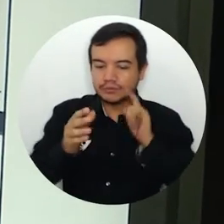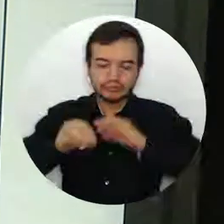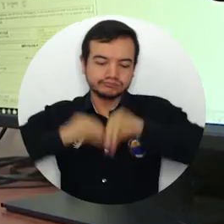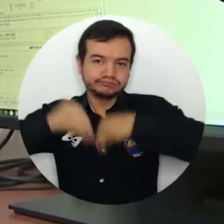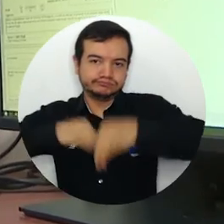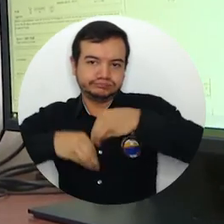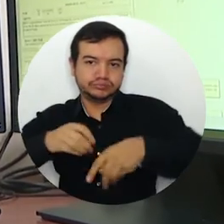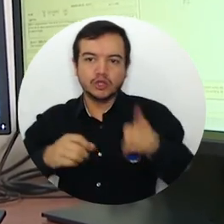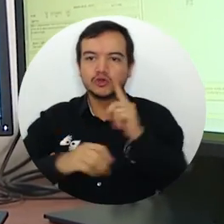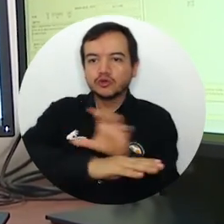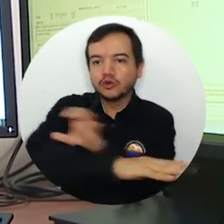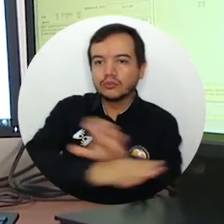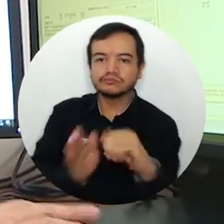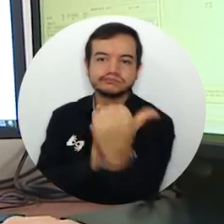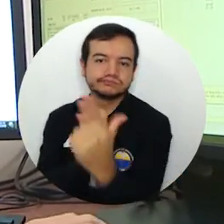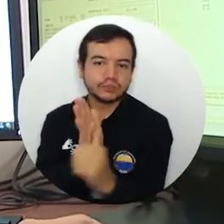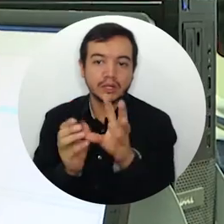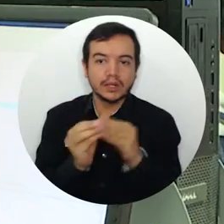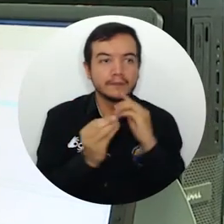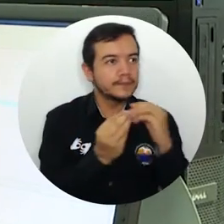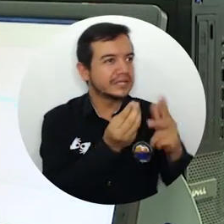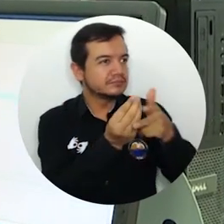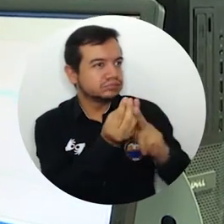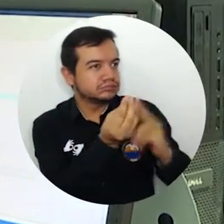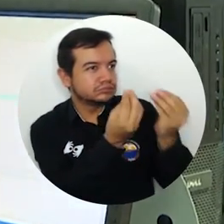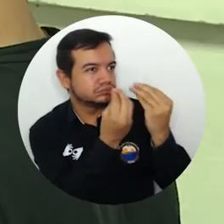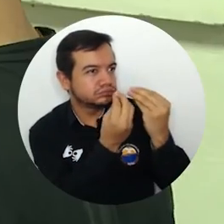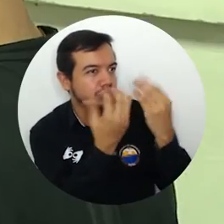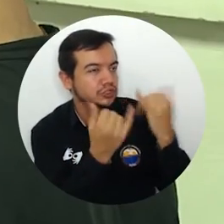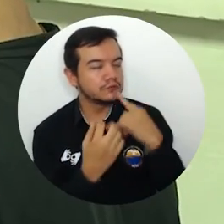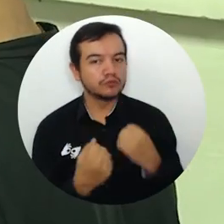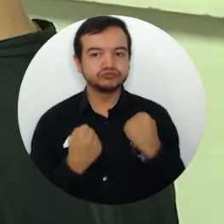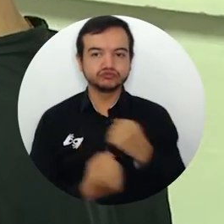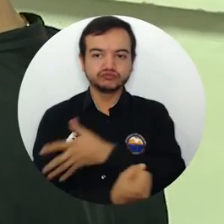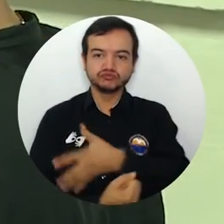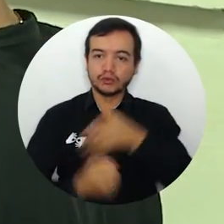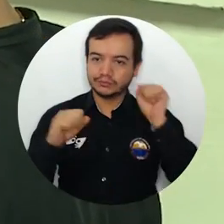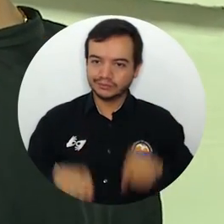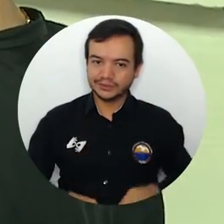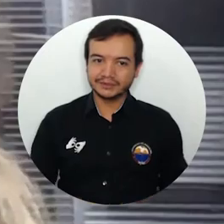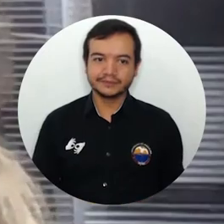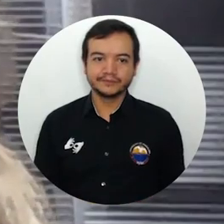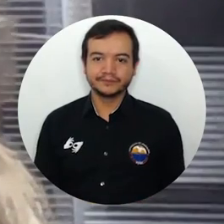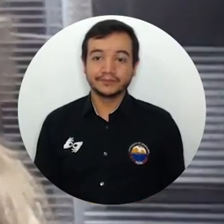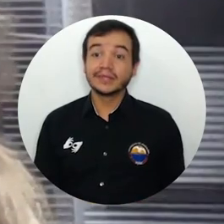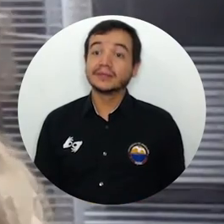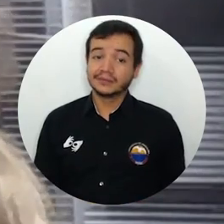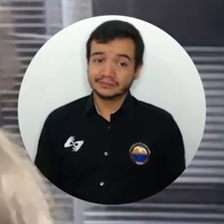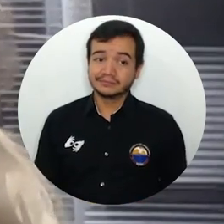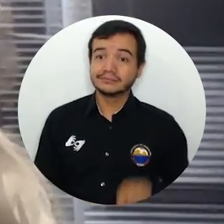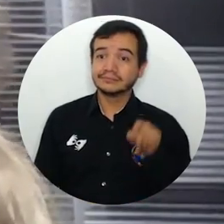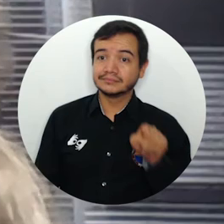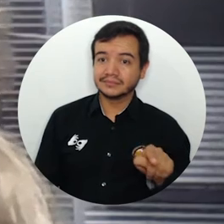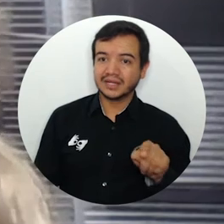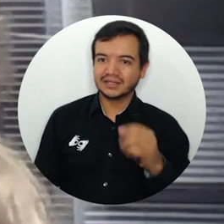sistemas informáticos y reciben herramientas para actualizar sus conocimientos en aras de mejorar su labor profesional. Es un esfuerzo